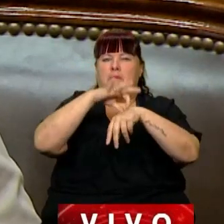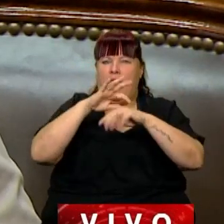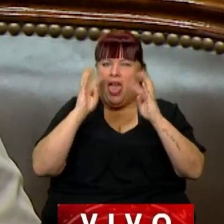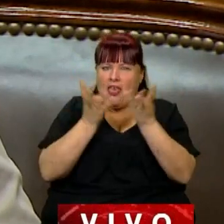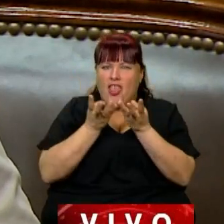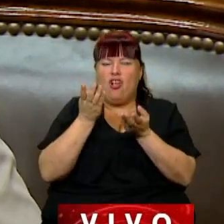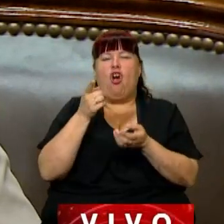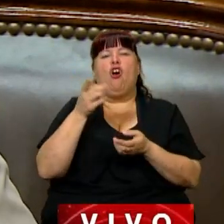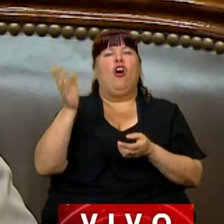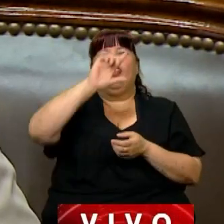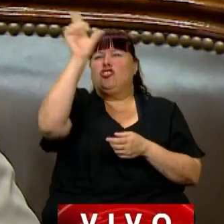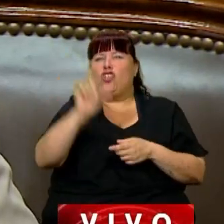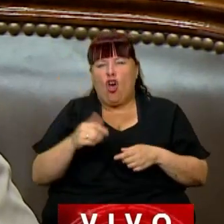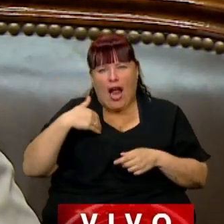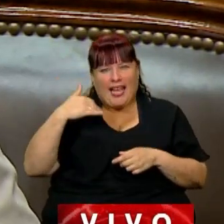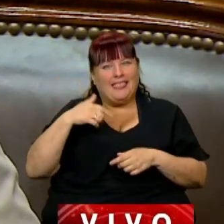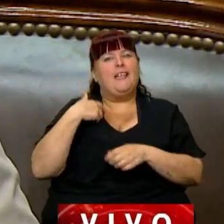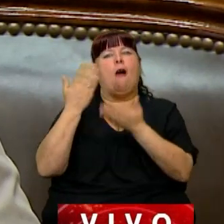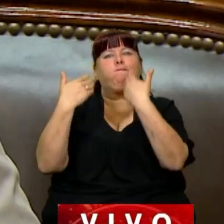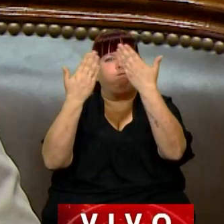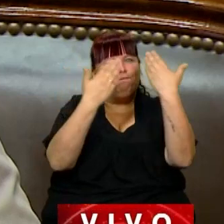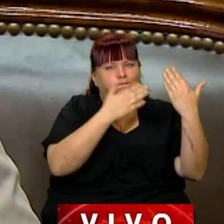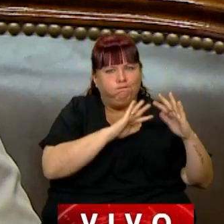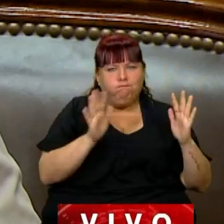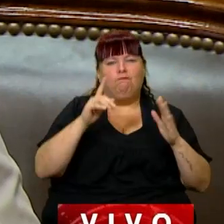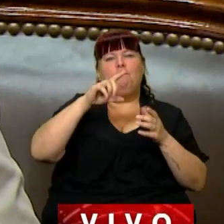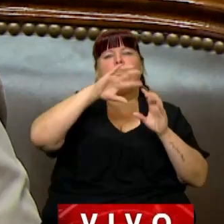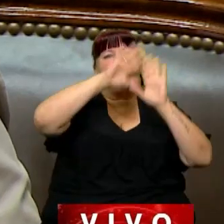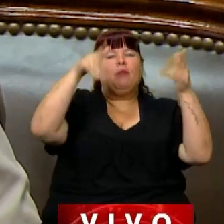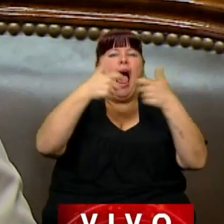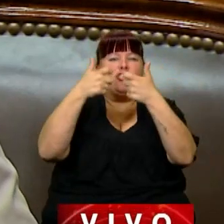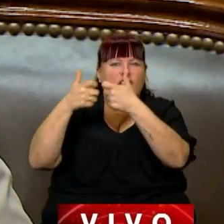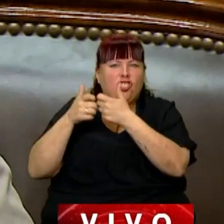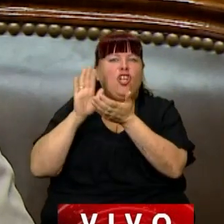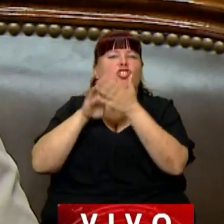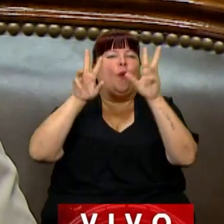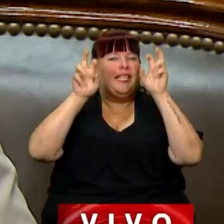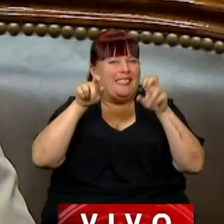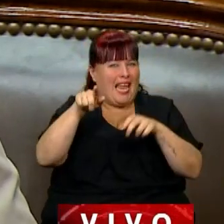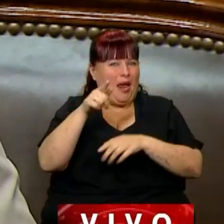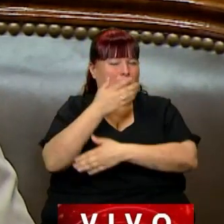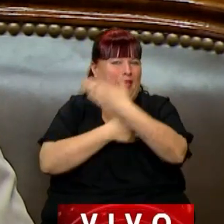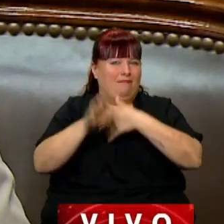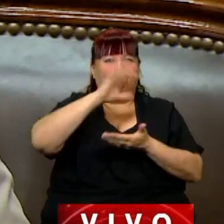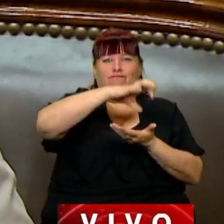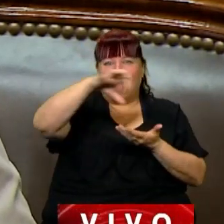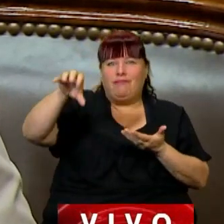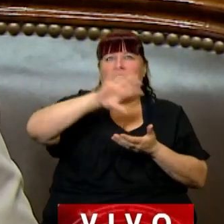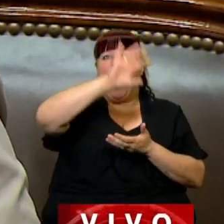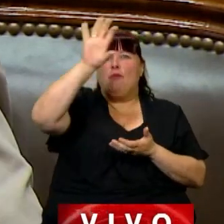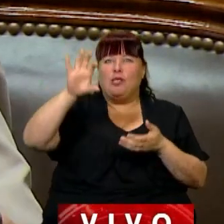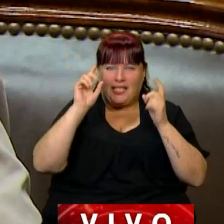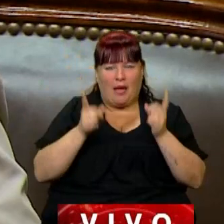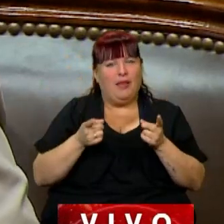de todo el país con las que hemos hablado y todas las instituciones que tienen que ver con esto, los organismos de cada